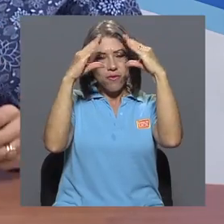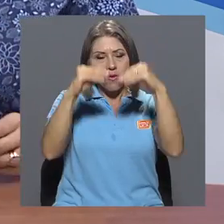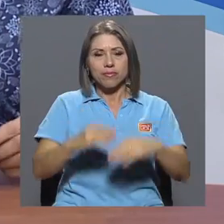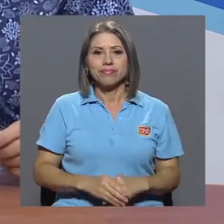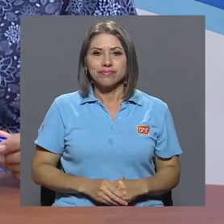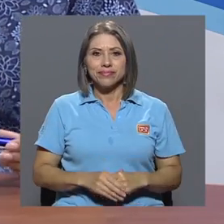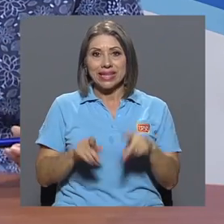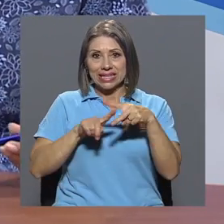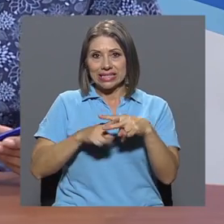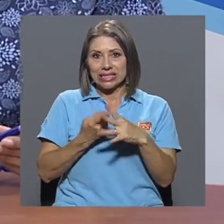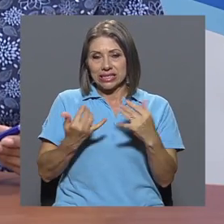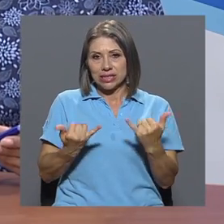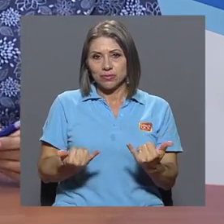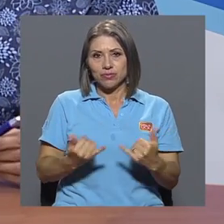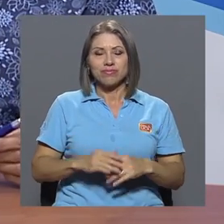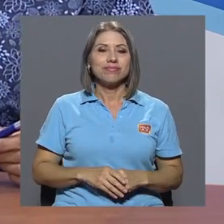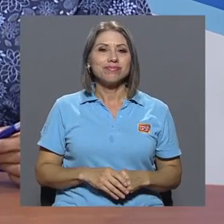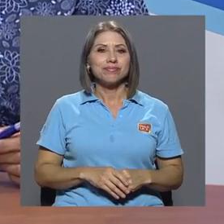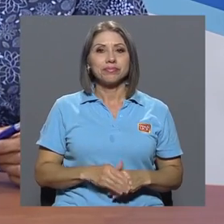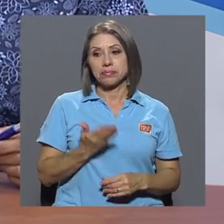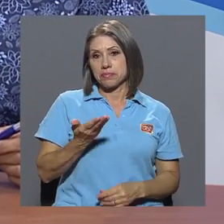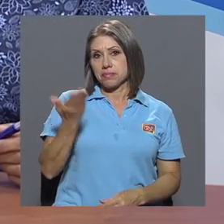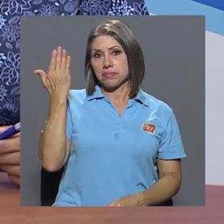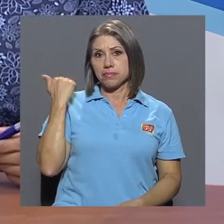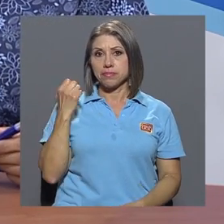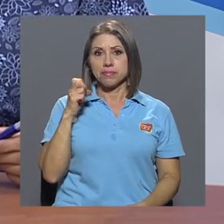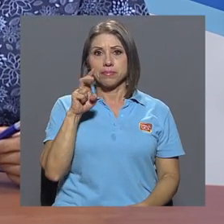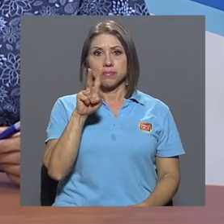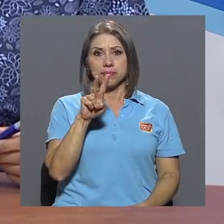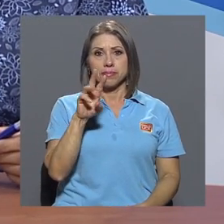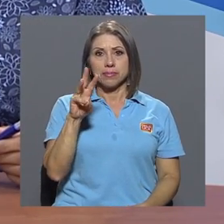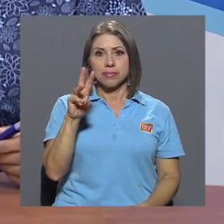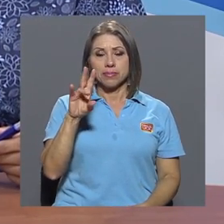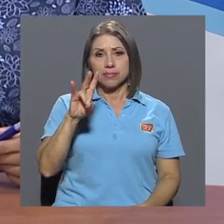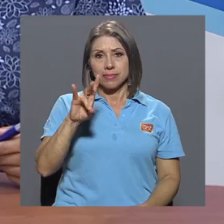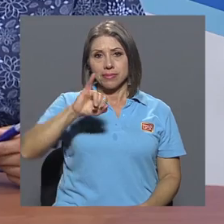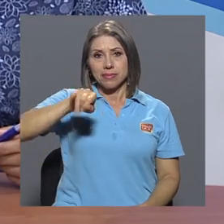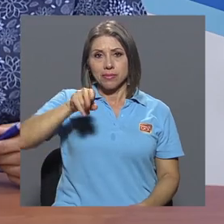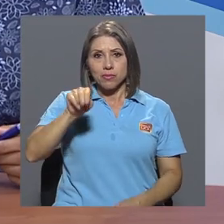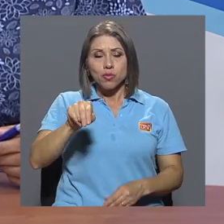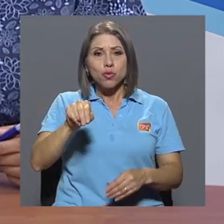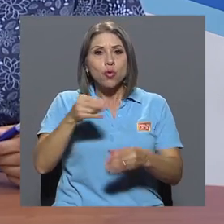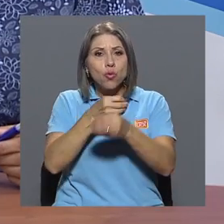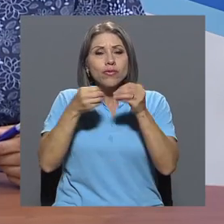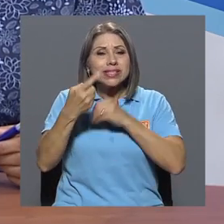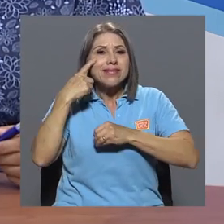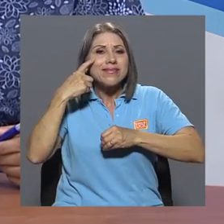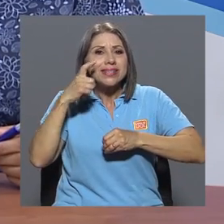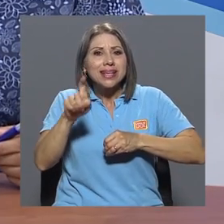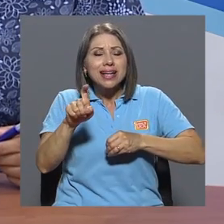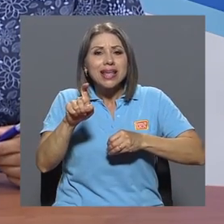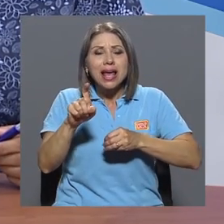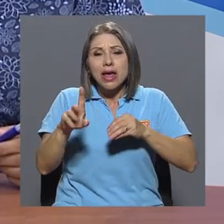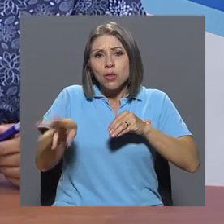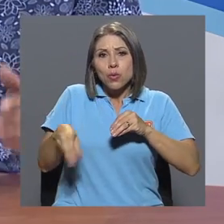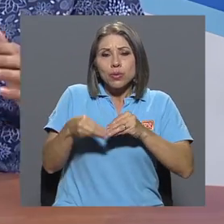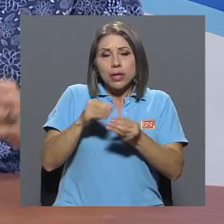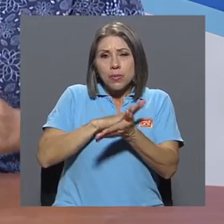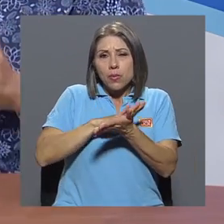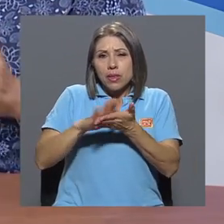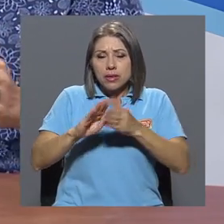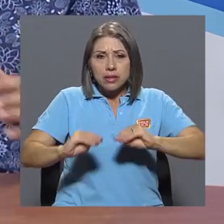Iniciamos de inmediato. El pasado 27 de junio, la Fiscalía Adjunta de Providad, Transparencia y Anticorrupción